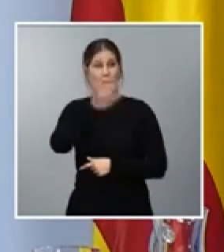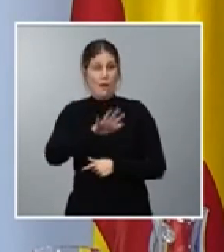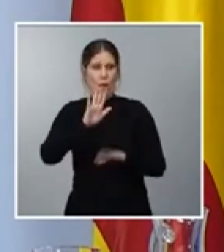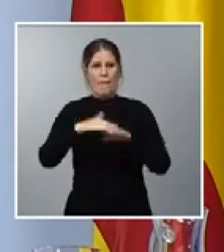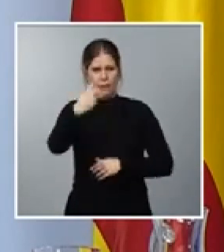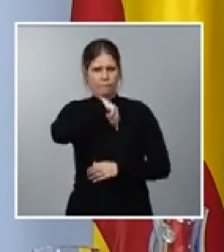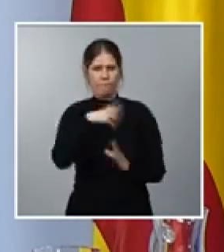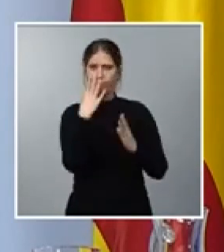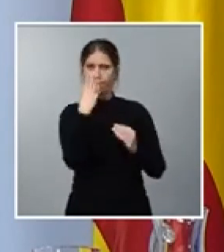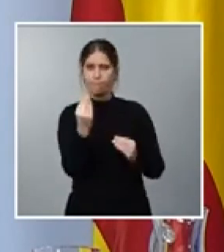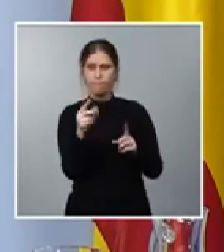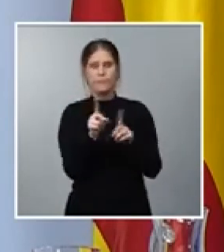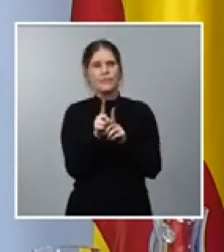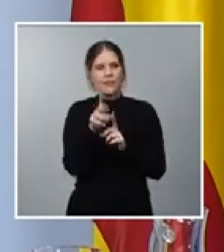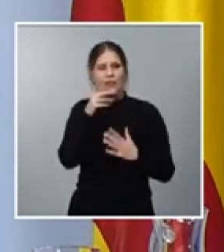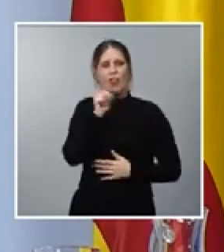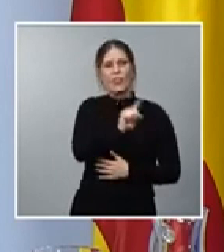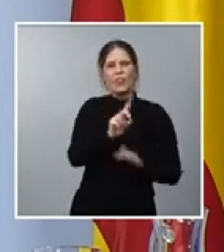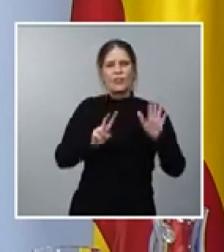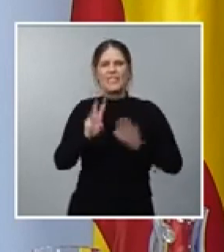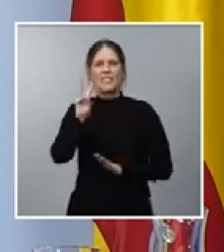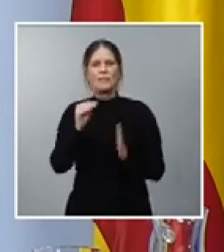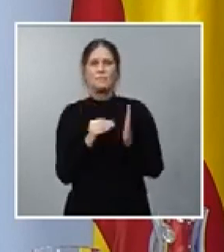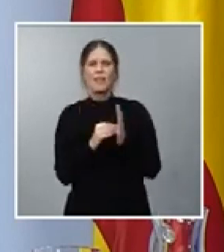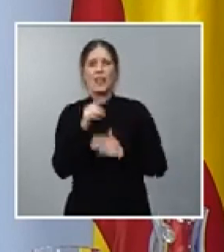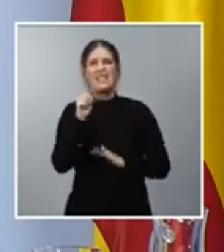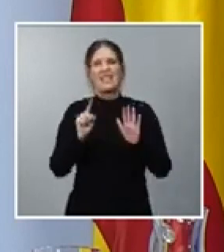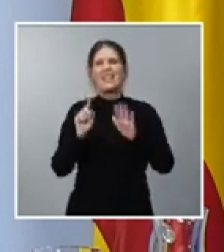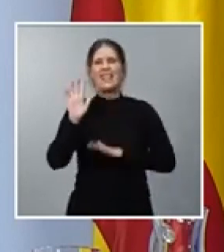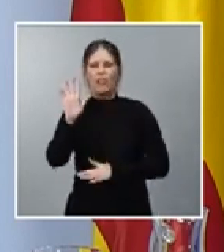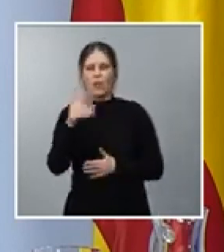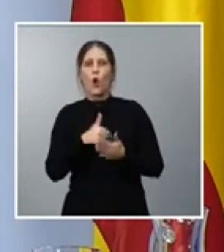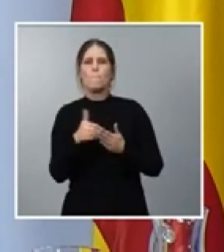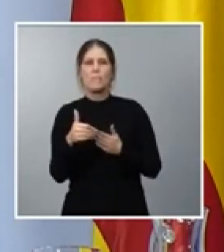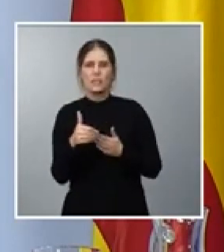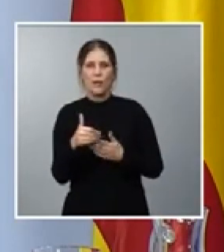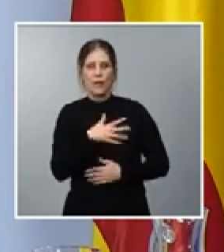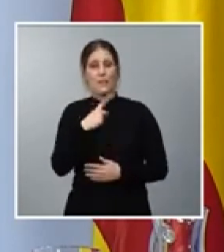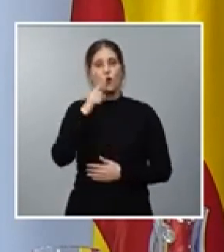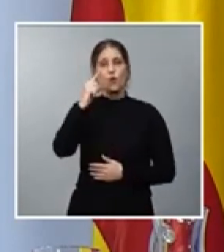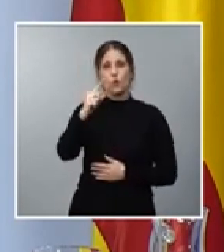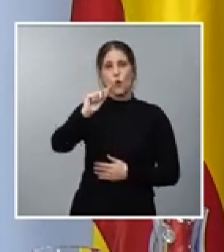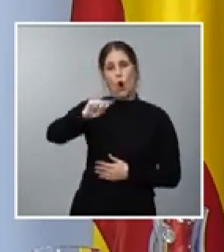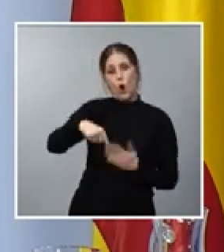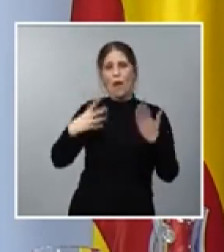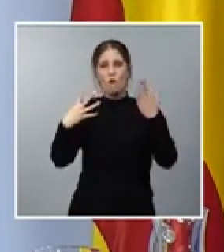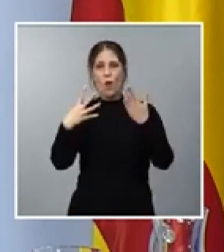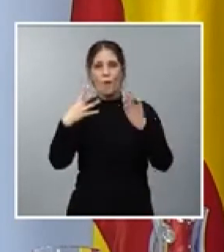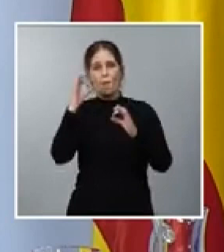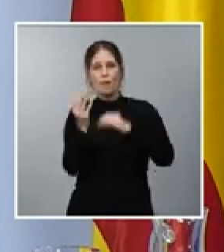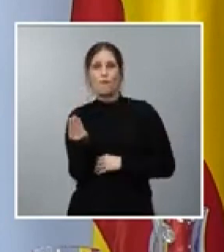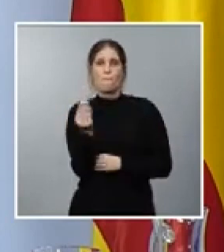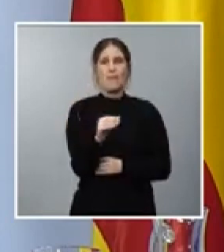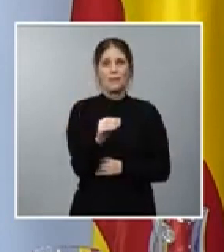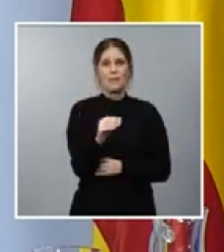entendamos, se sitúa en 173.065 millones, un 1,9% más, que también